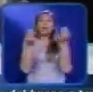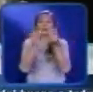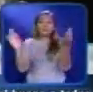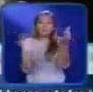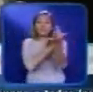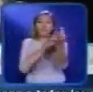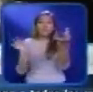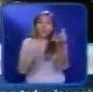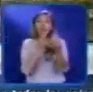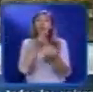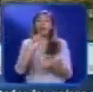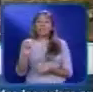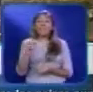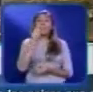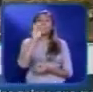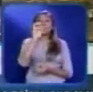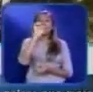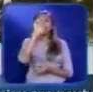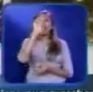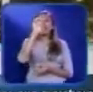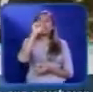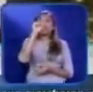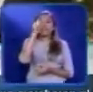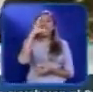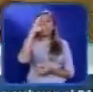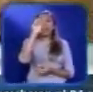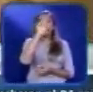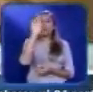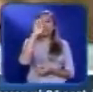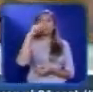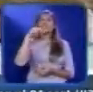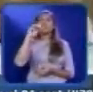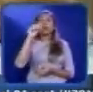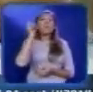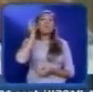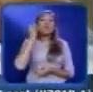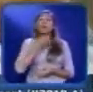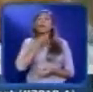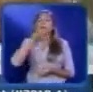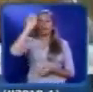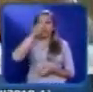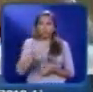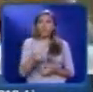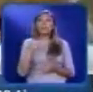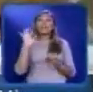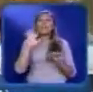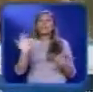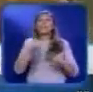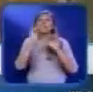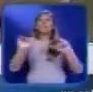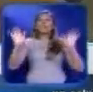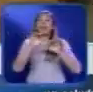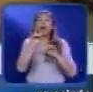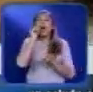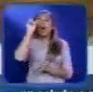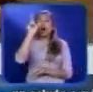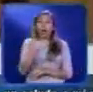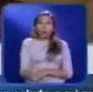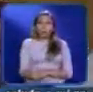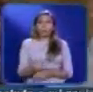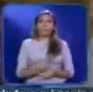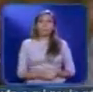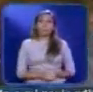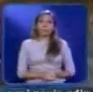Teresa Carreño y la soprano ganadora del Grammy Ana María Martínez dirigidos magistralmente por el maestro Eugène